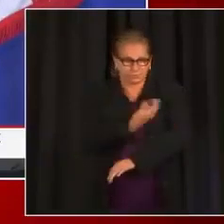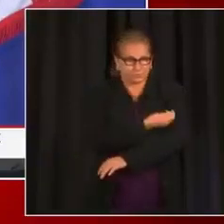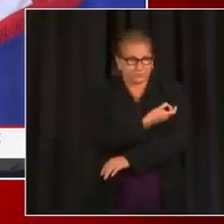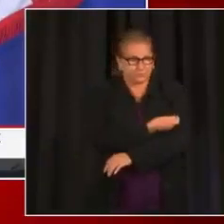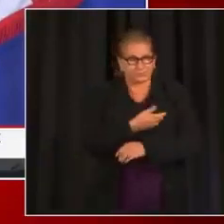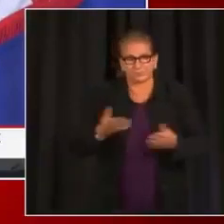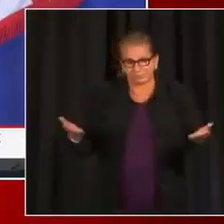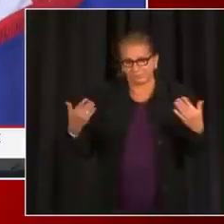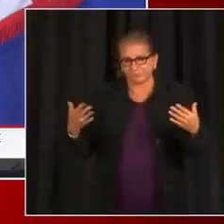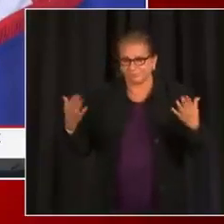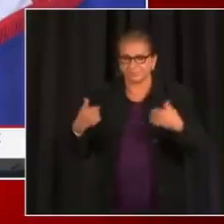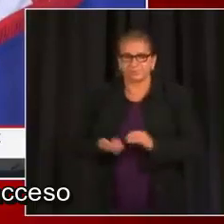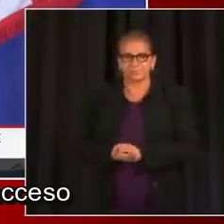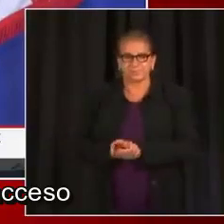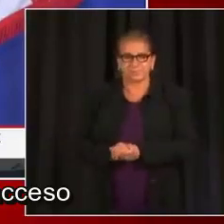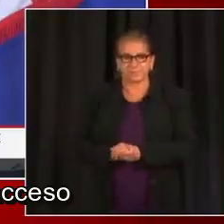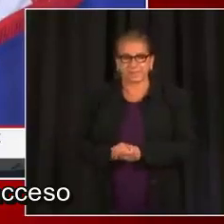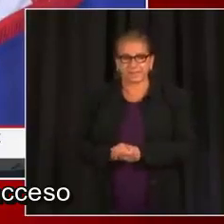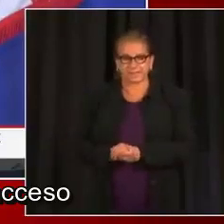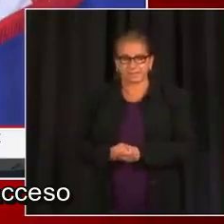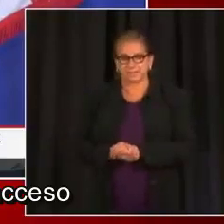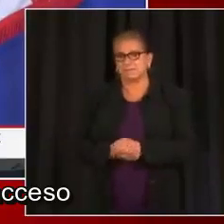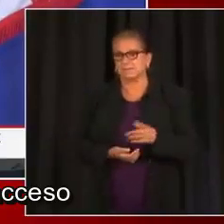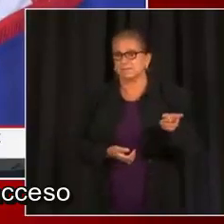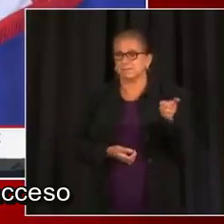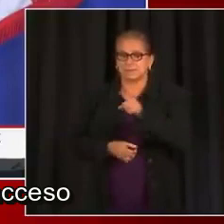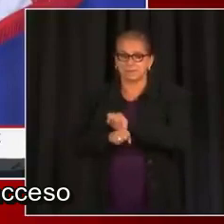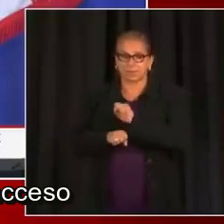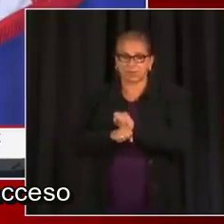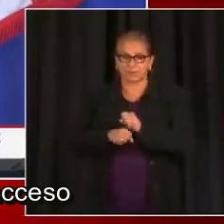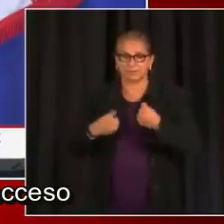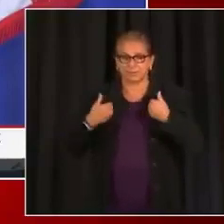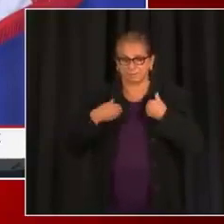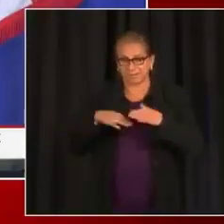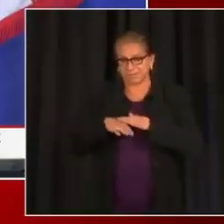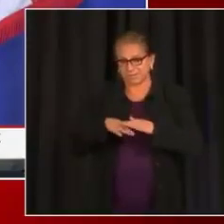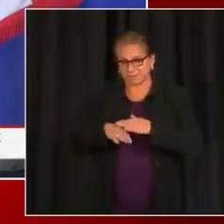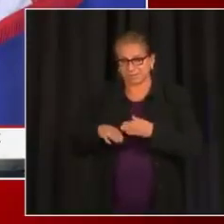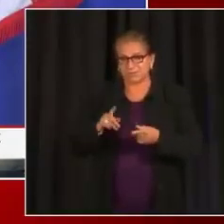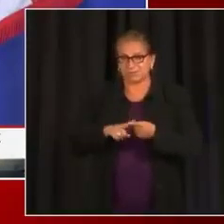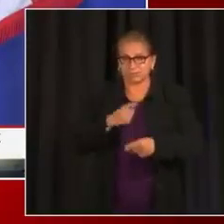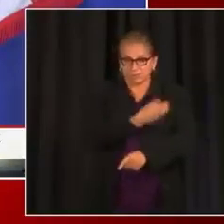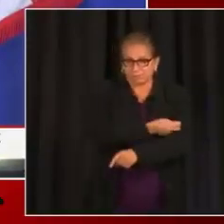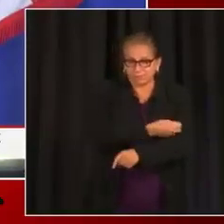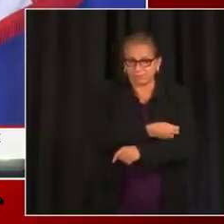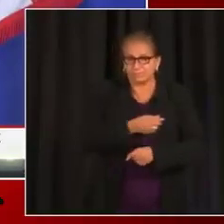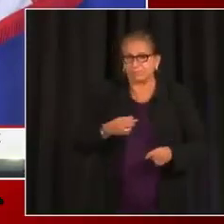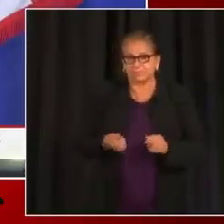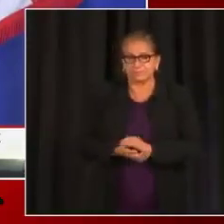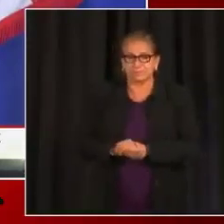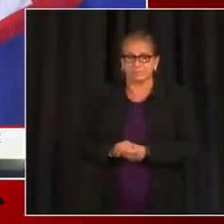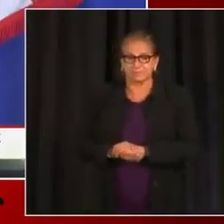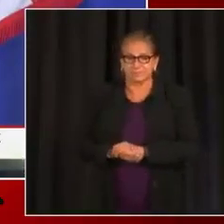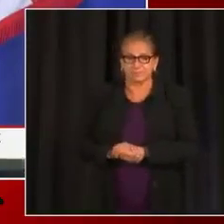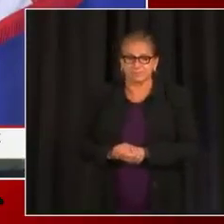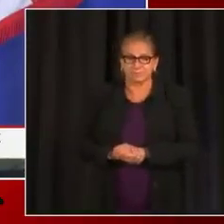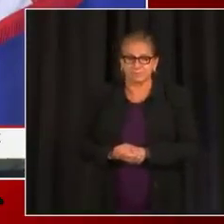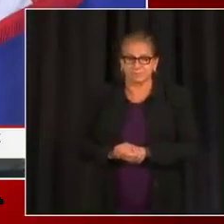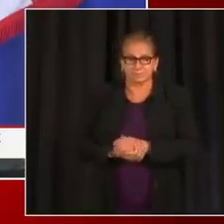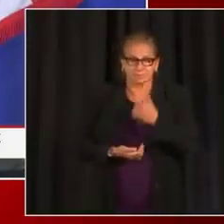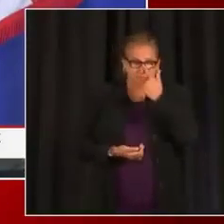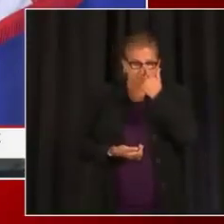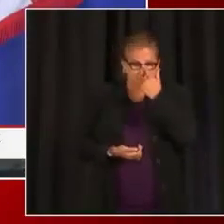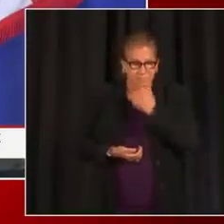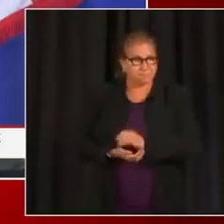para que los empleados tengan acceso, que respondan sus preguntas